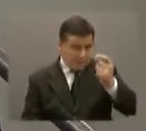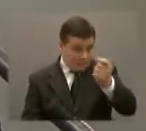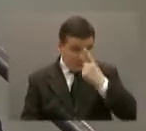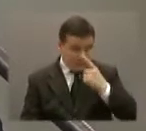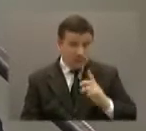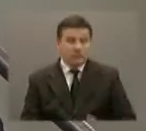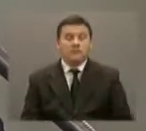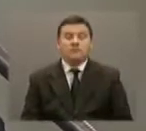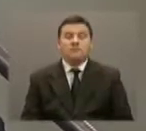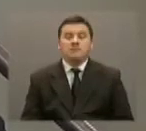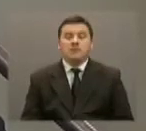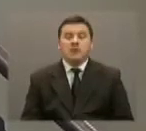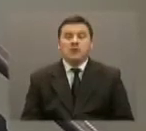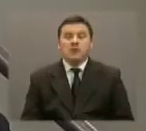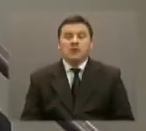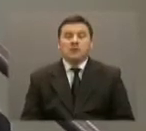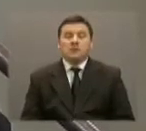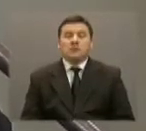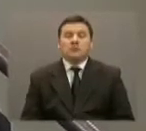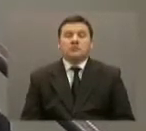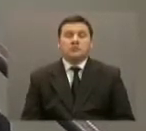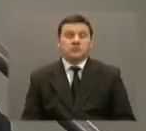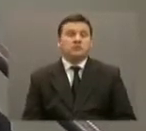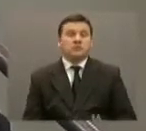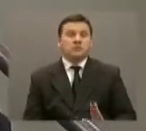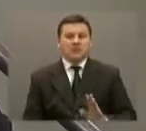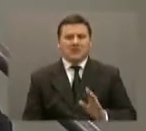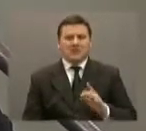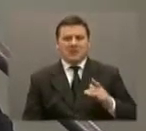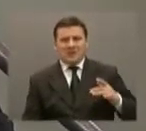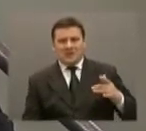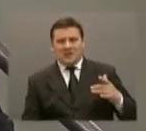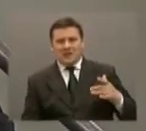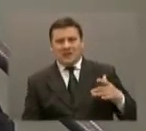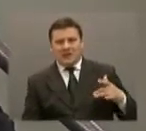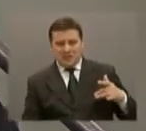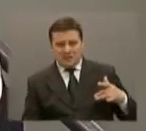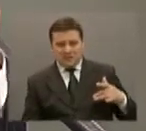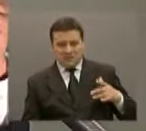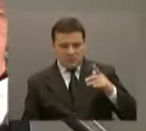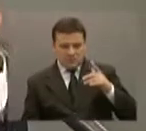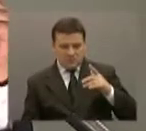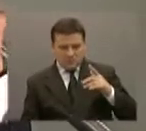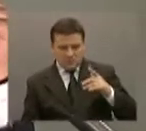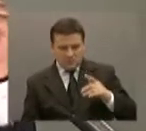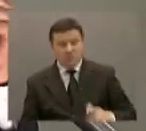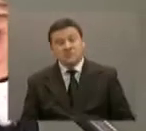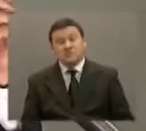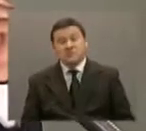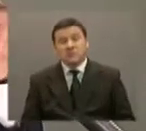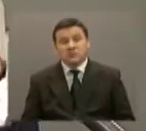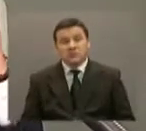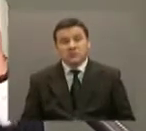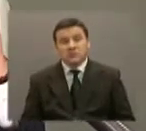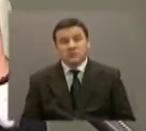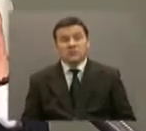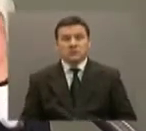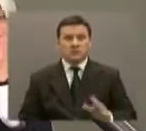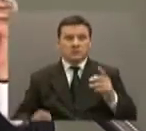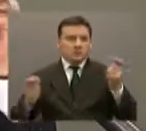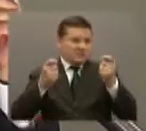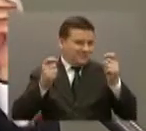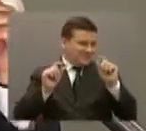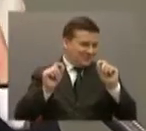en el tema de insuficiencia de red. Claro, hermana, entre otras cosas, una cuña,